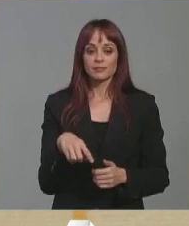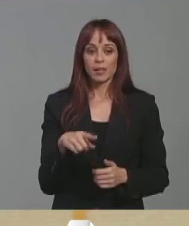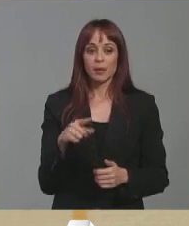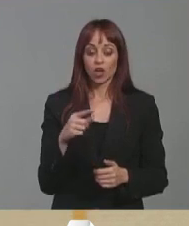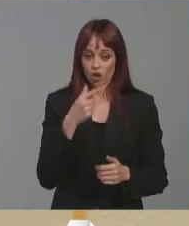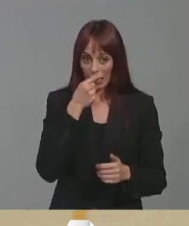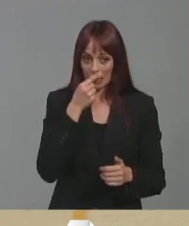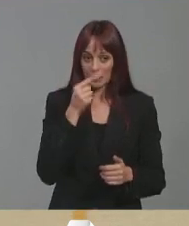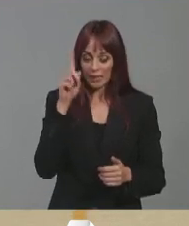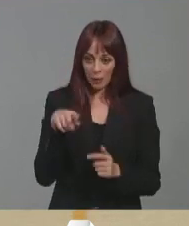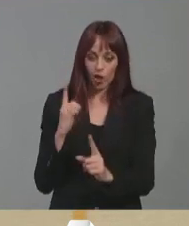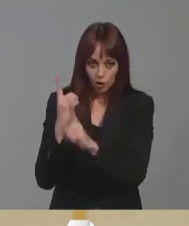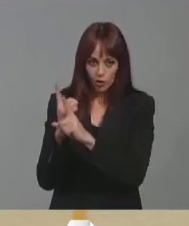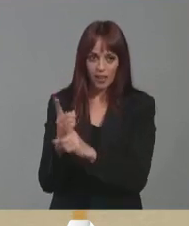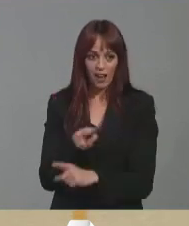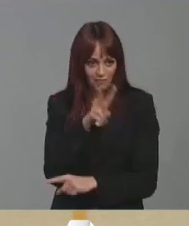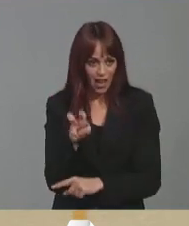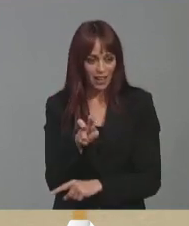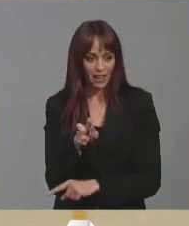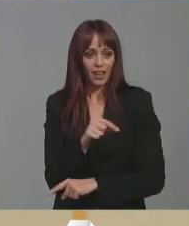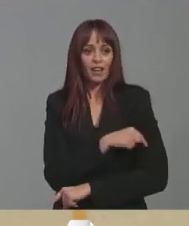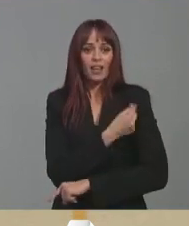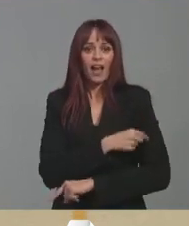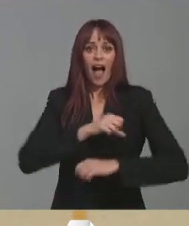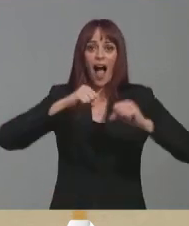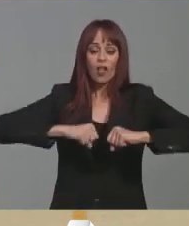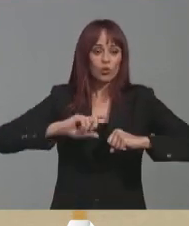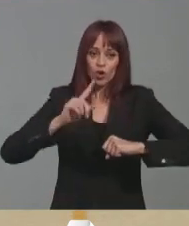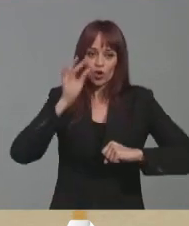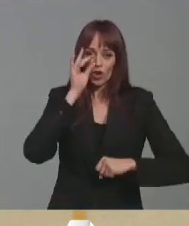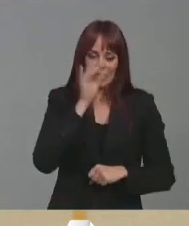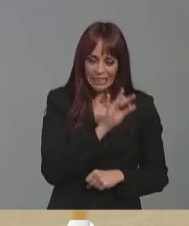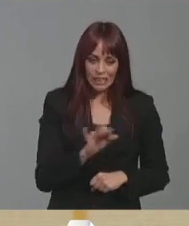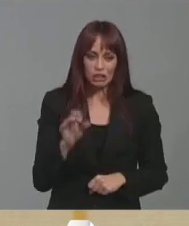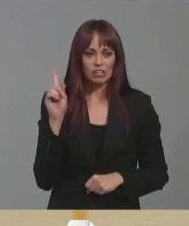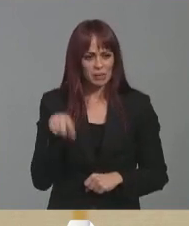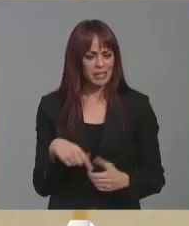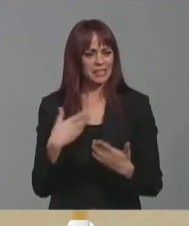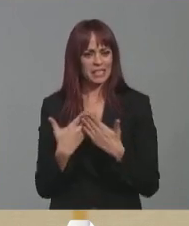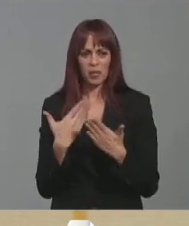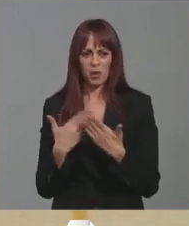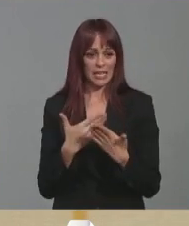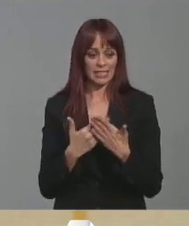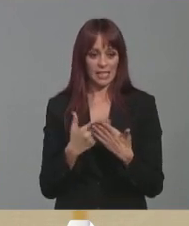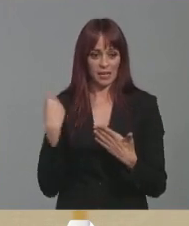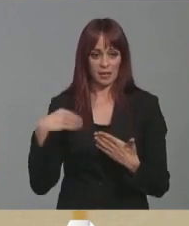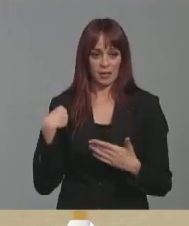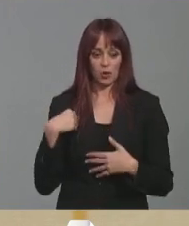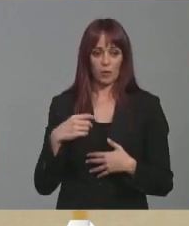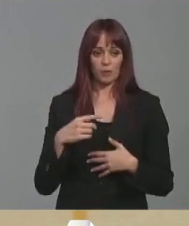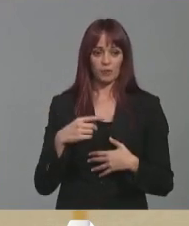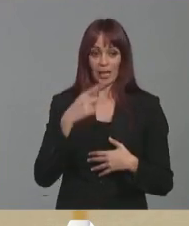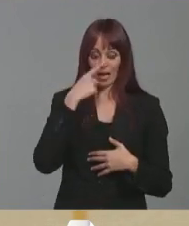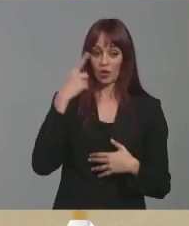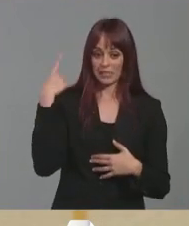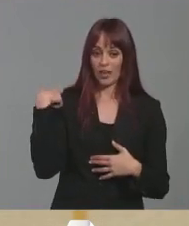gripe y además le insisto que no solamente lo hacemos con adultos, lo hemos hecho con niños, se ha demostrado también como primera comunidad que fue capaz